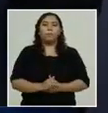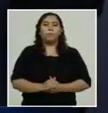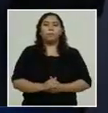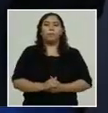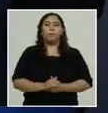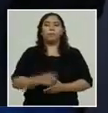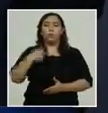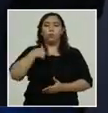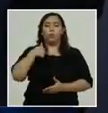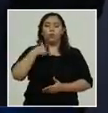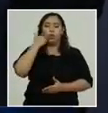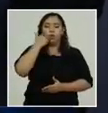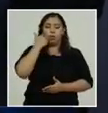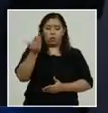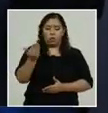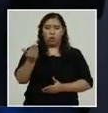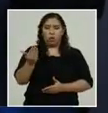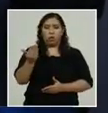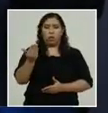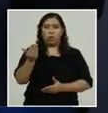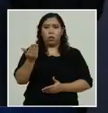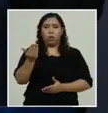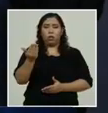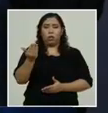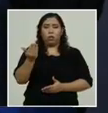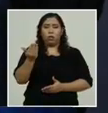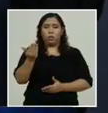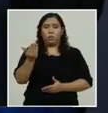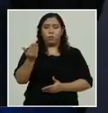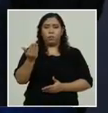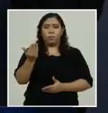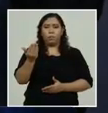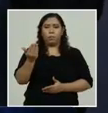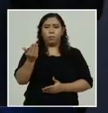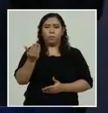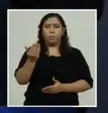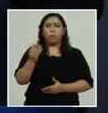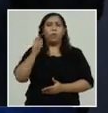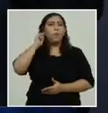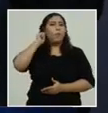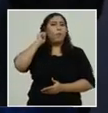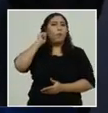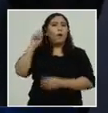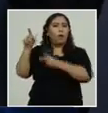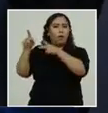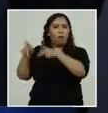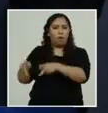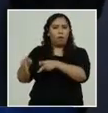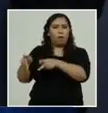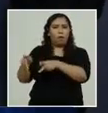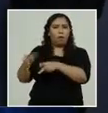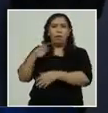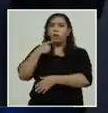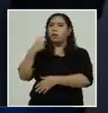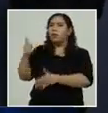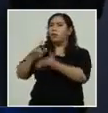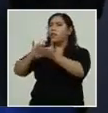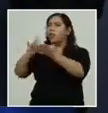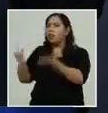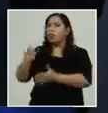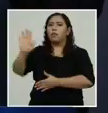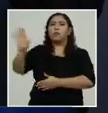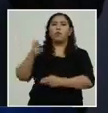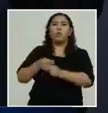hacer un agradecimiento a una hondureña de nombre Claudia Herrera